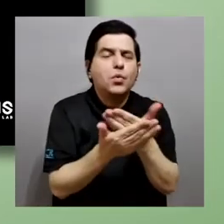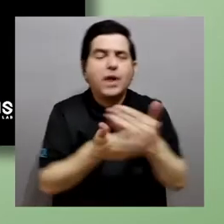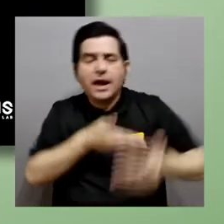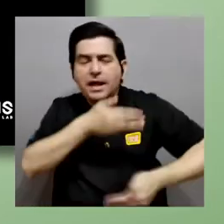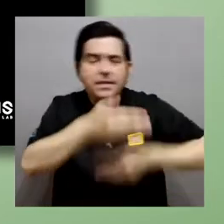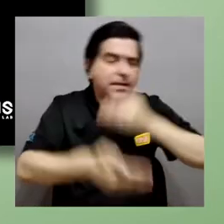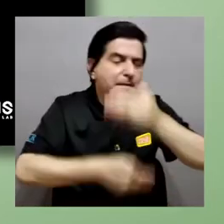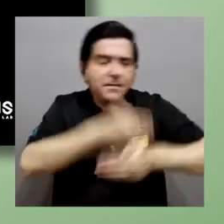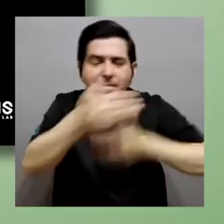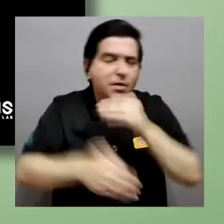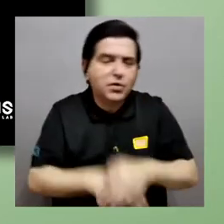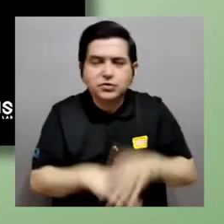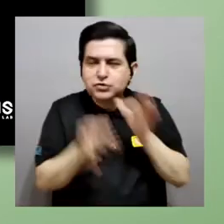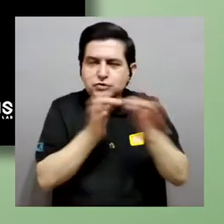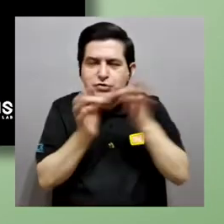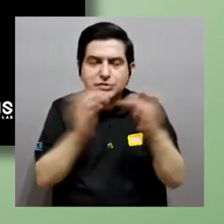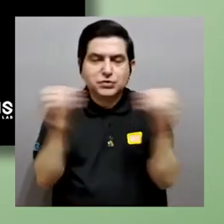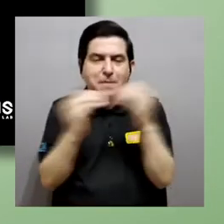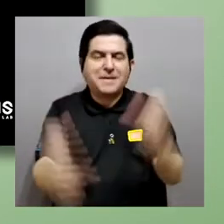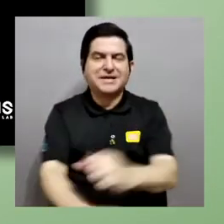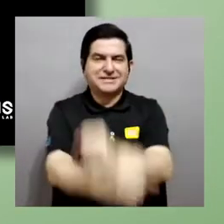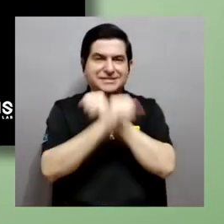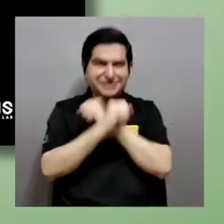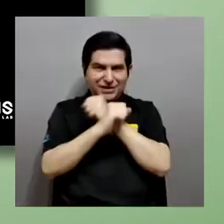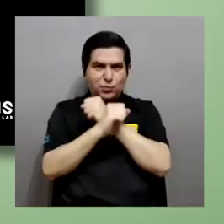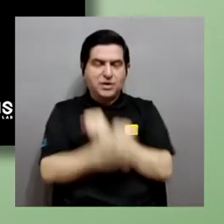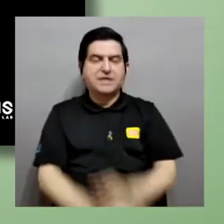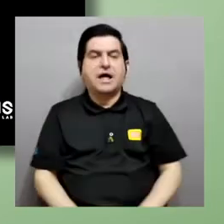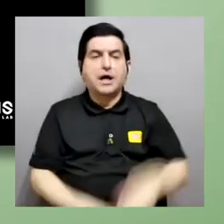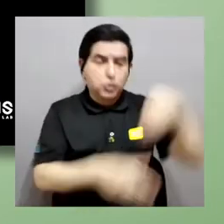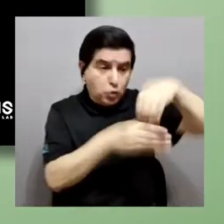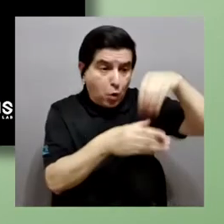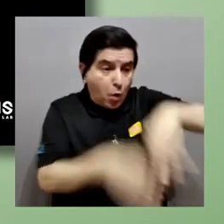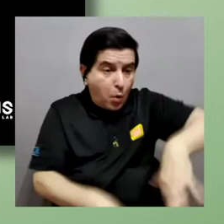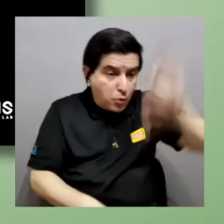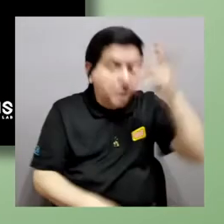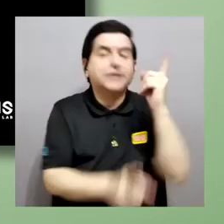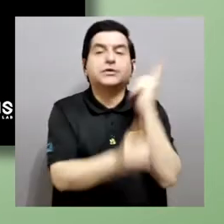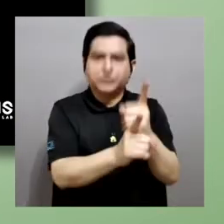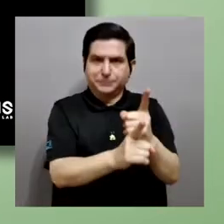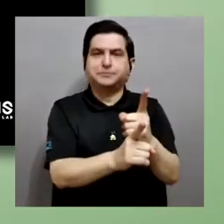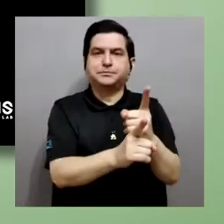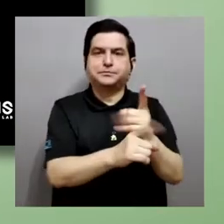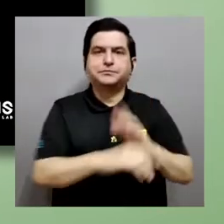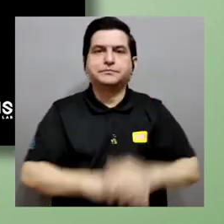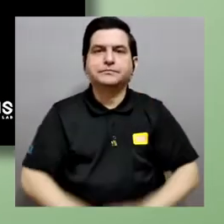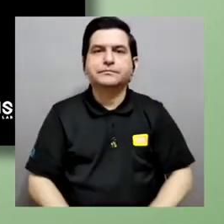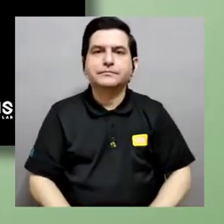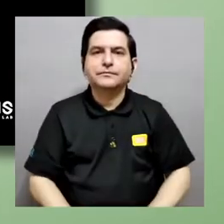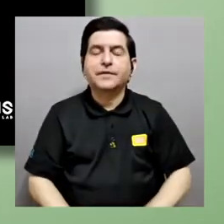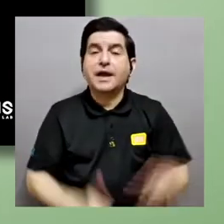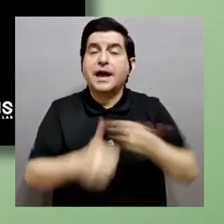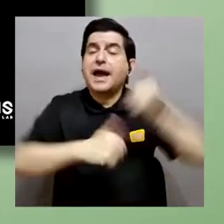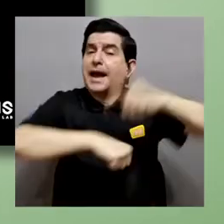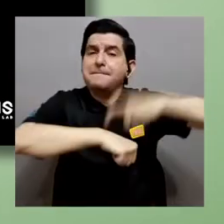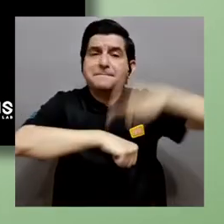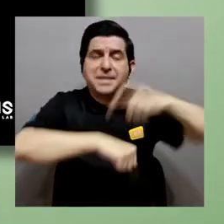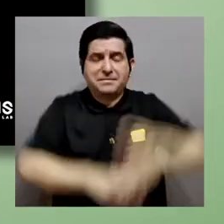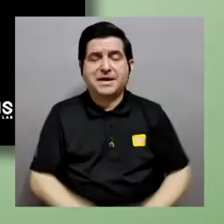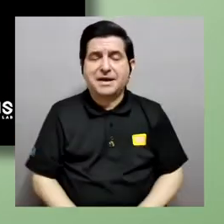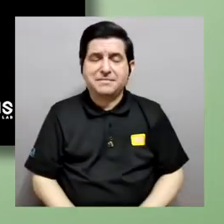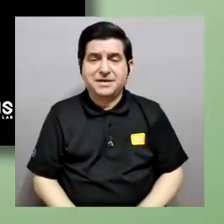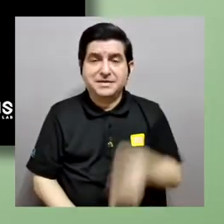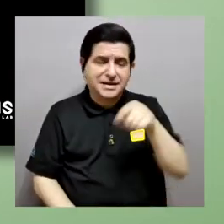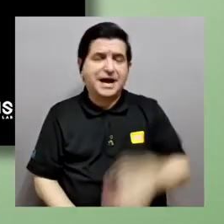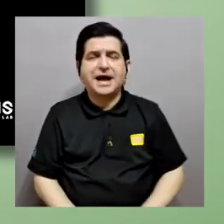permitiría dar mayor certeza de que los compuestos que encontramos son los adecuados. Entonces, en la primera etapa de generación de bases de datos, hemos, en